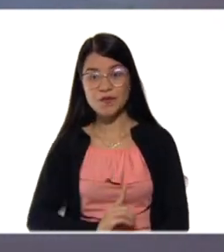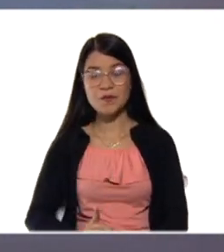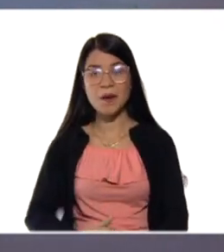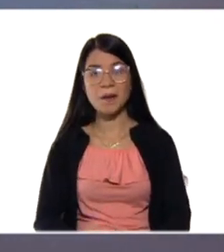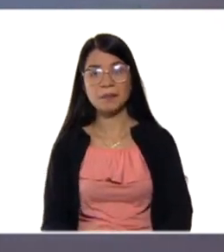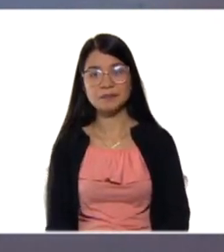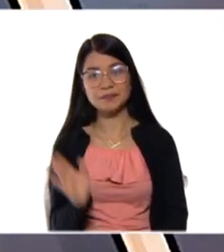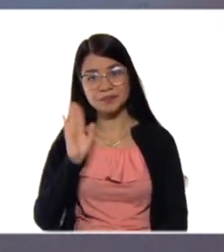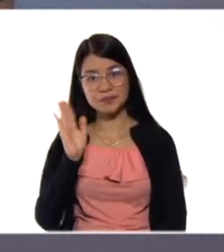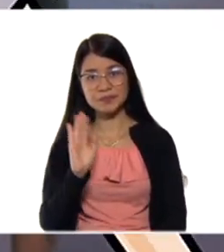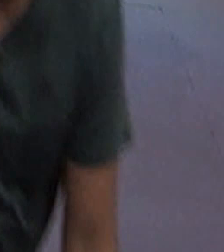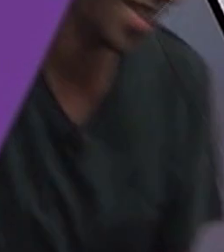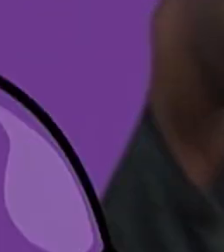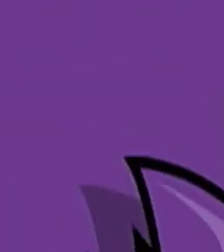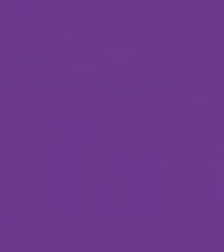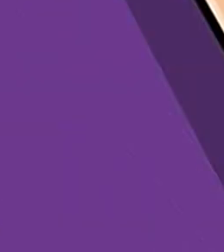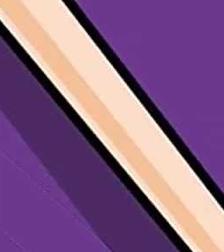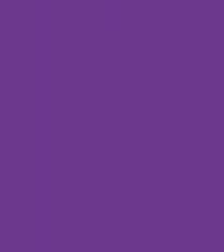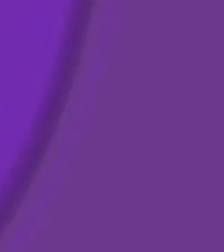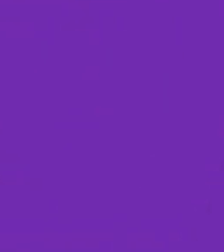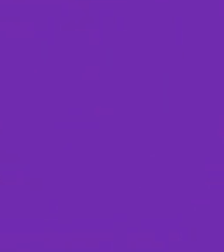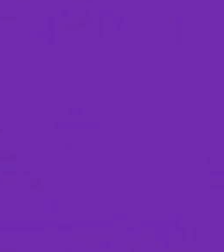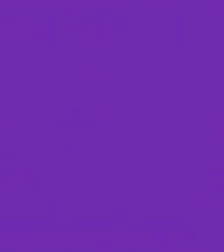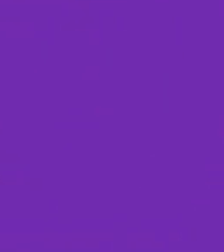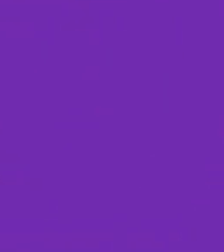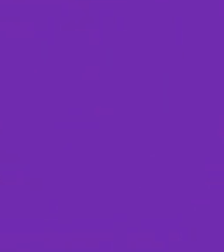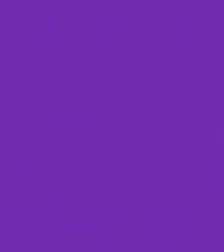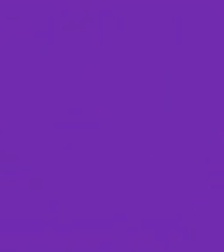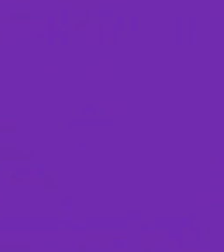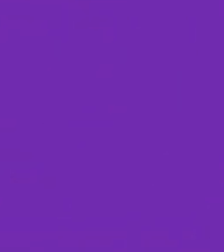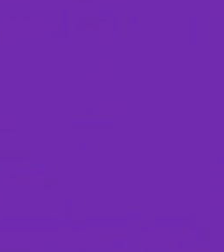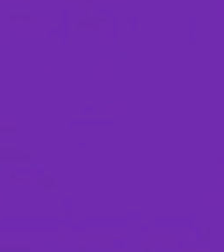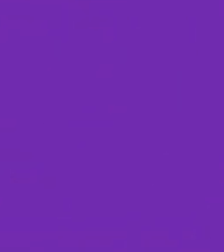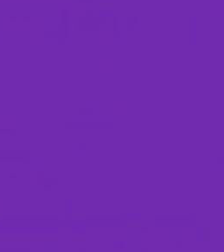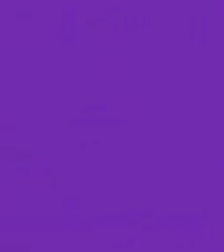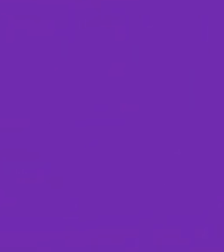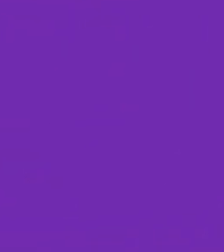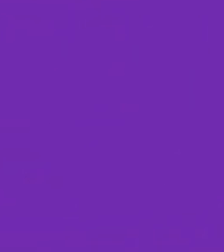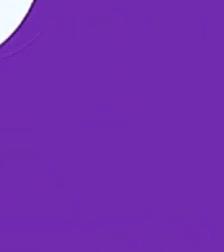Hasta mañana. Hasta mañana.